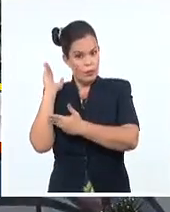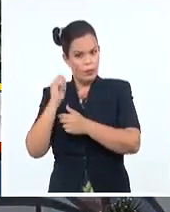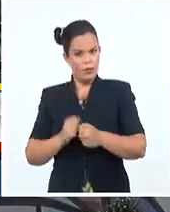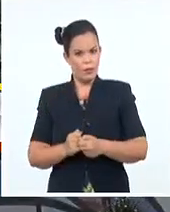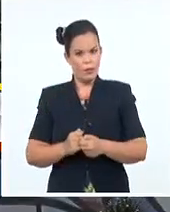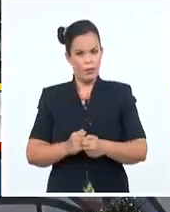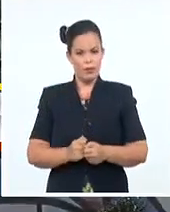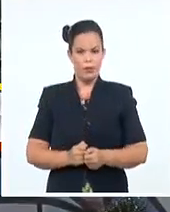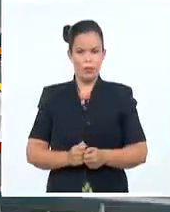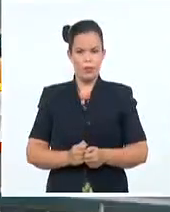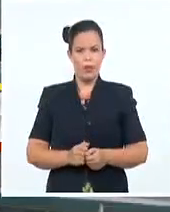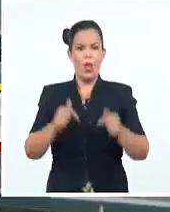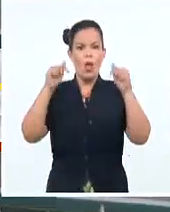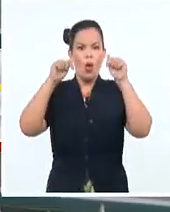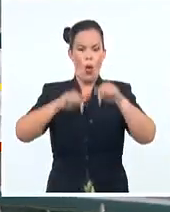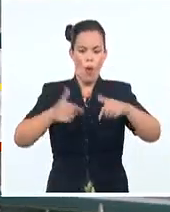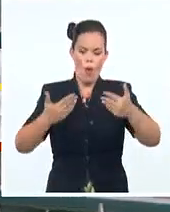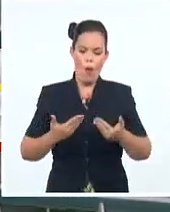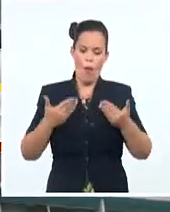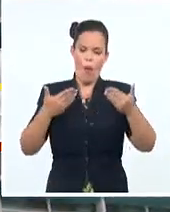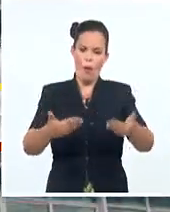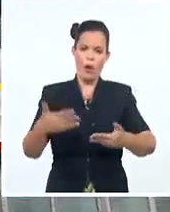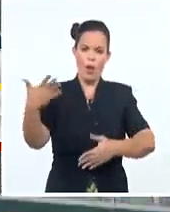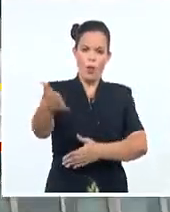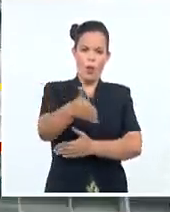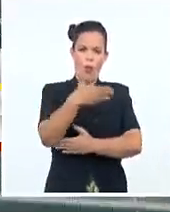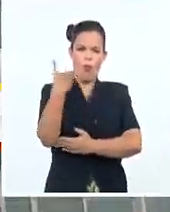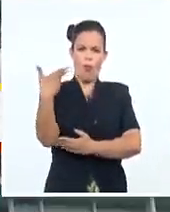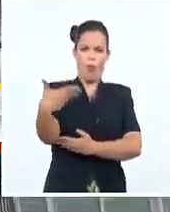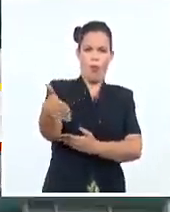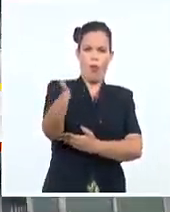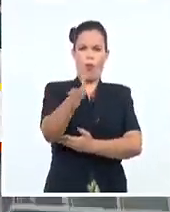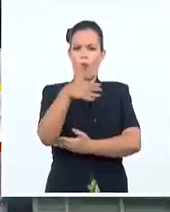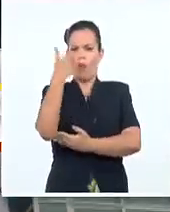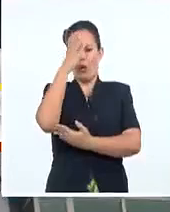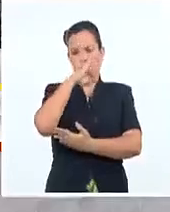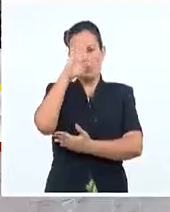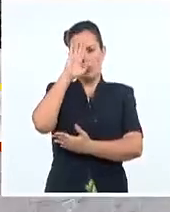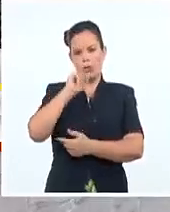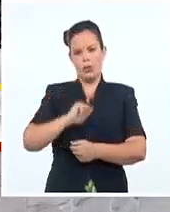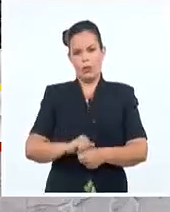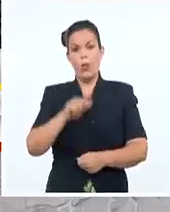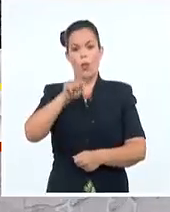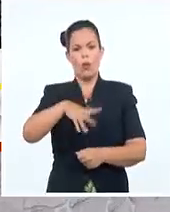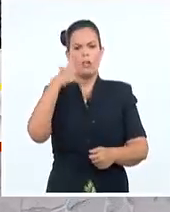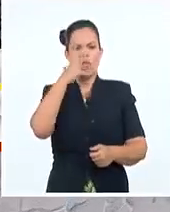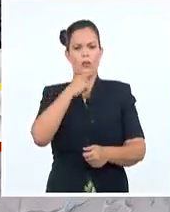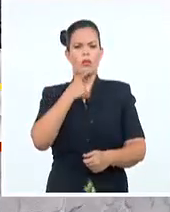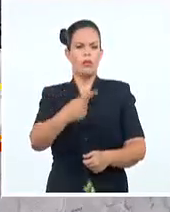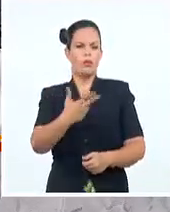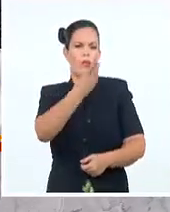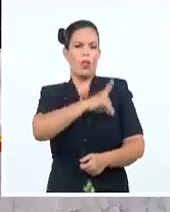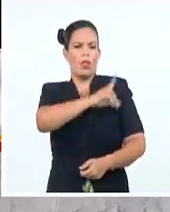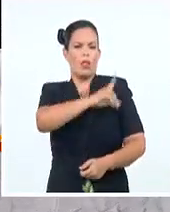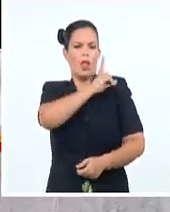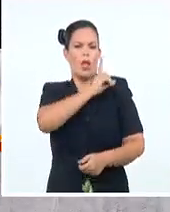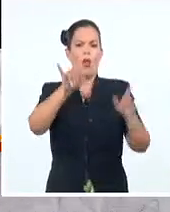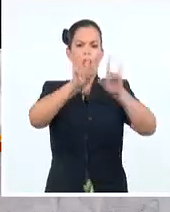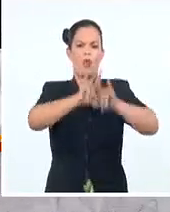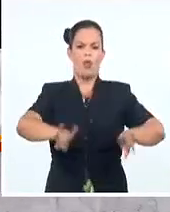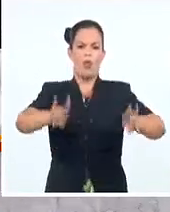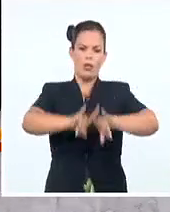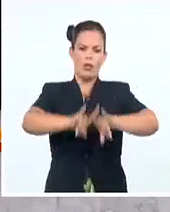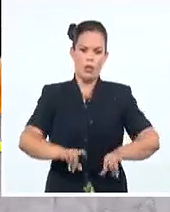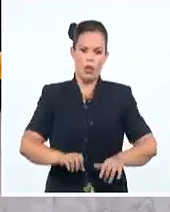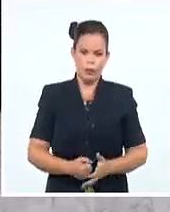Hoy honramos a la bandera cubana. Aseveré el doctor Félix Julio Alfonso, decano de la Universidad de San Jerónimo. Ha sido la bandera